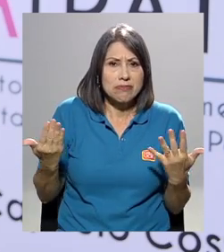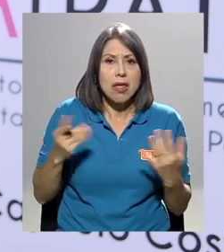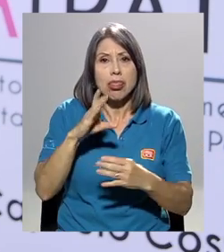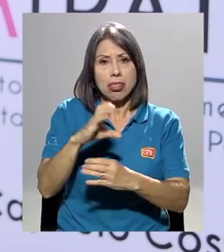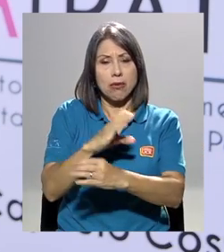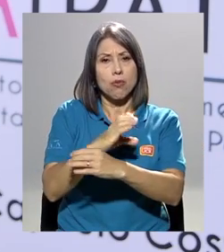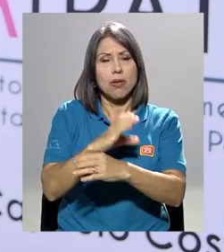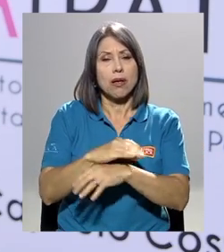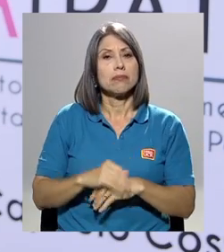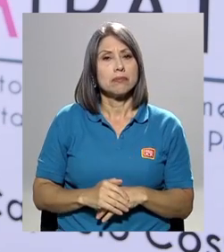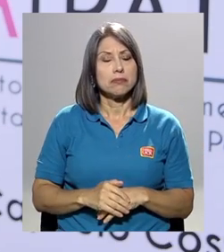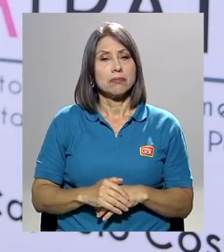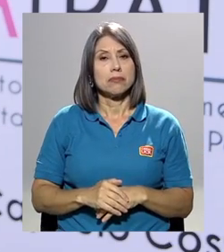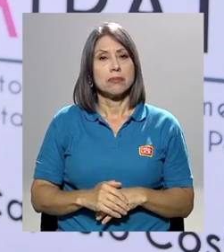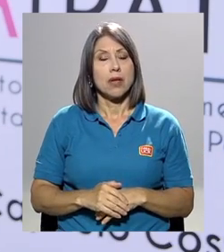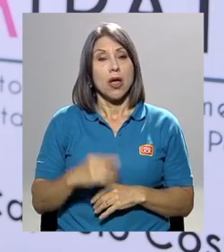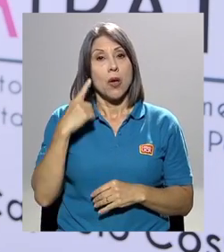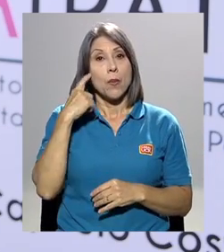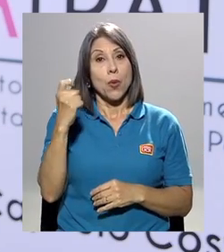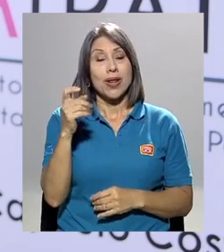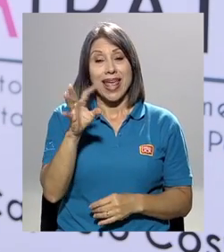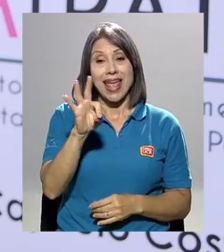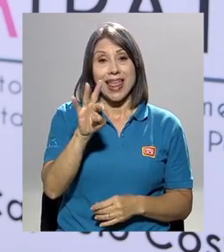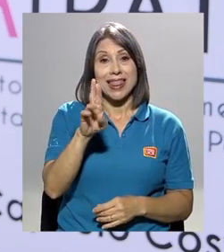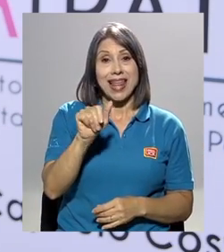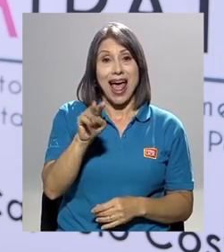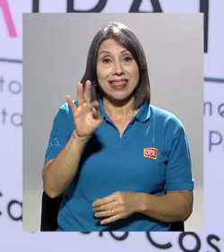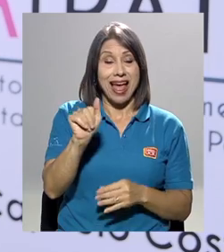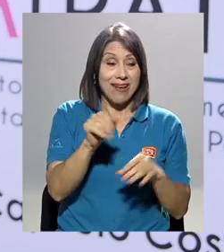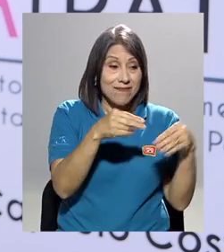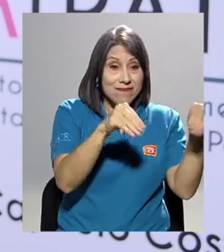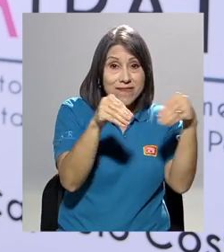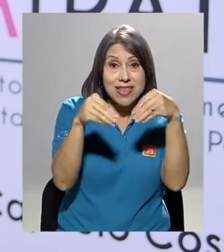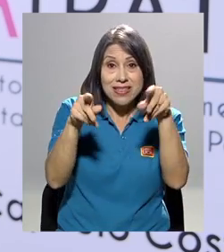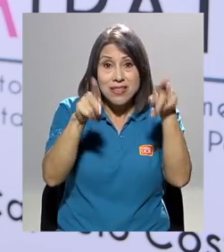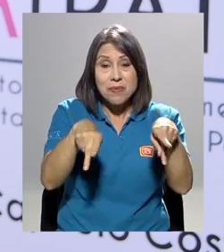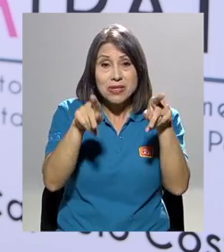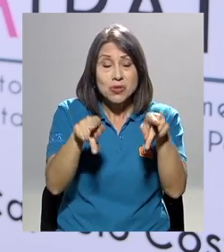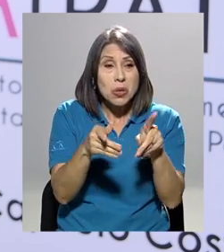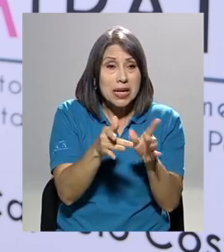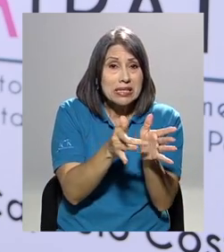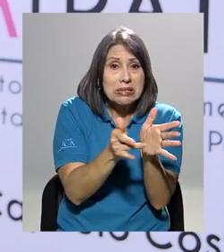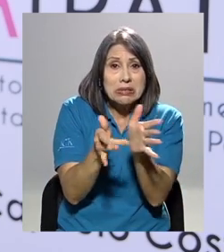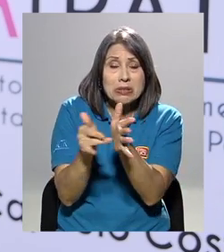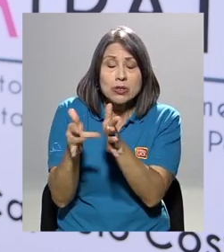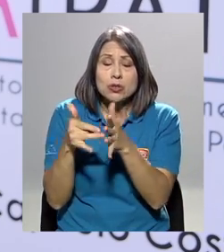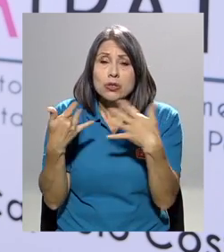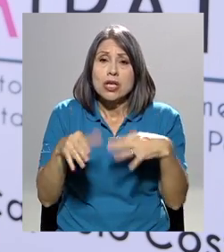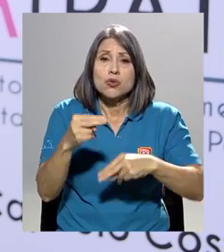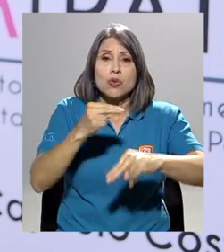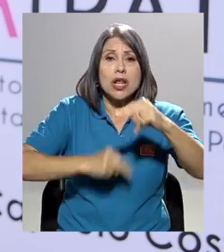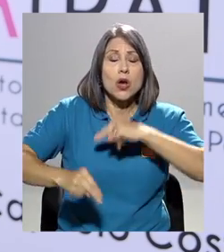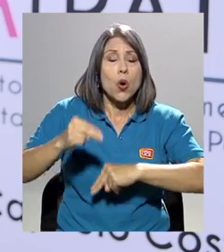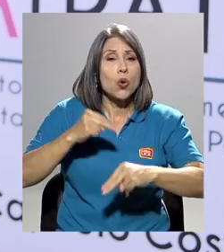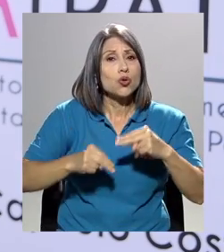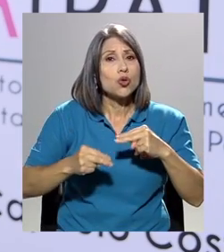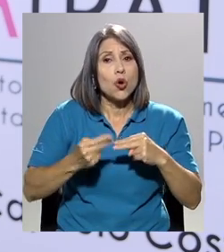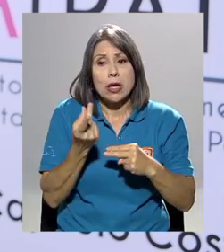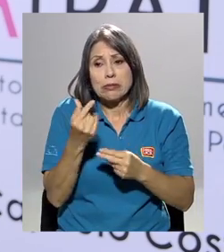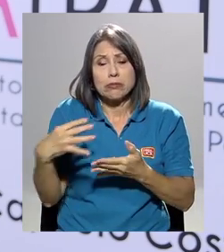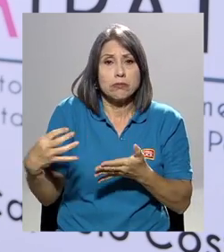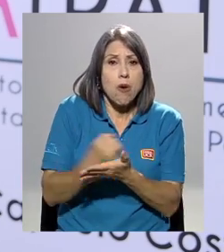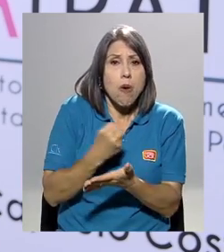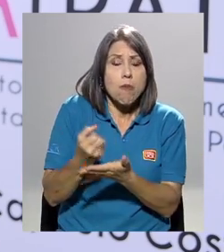cuidado, porque la trata es un negocio lamentablemente tan lucrativo que ya